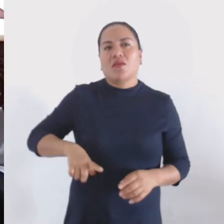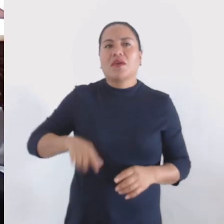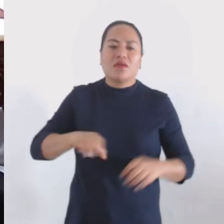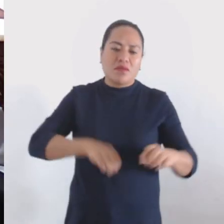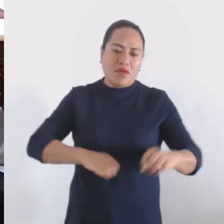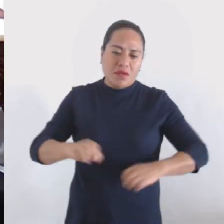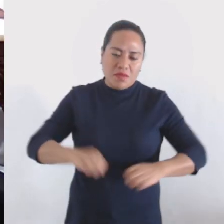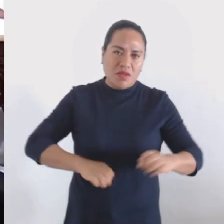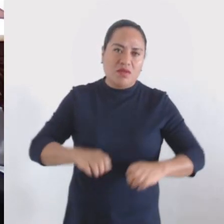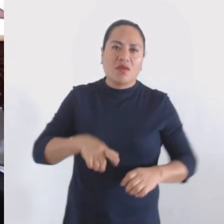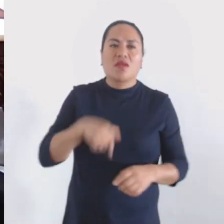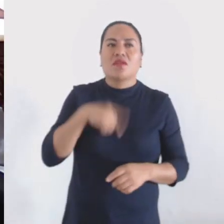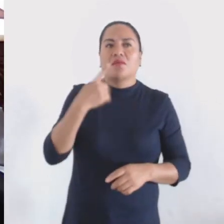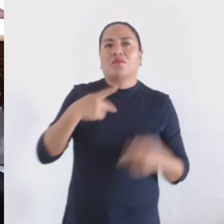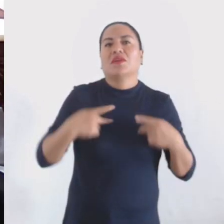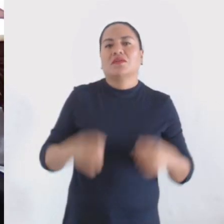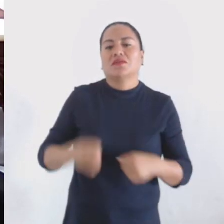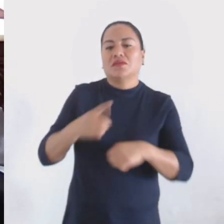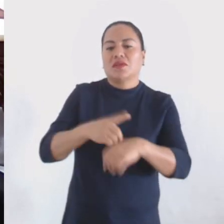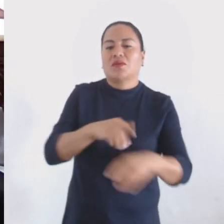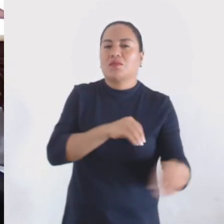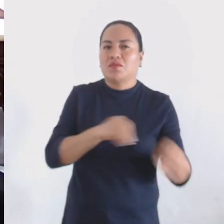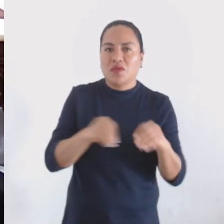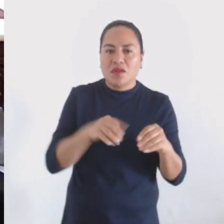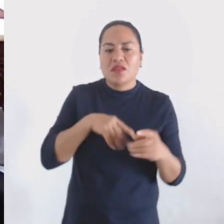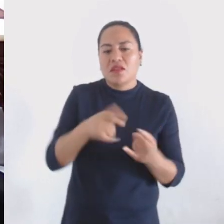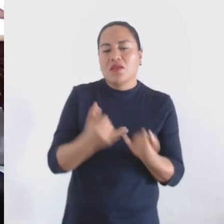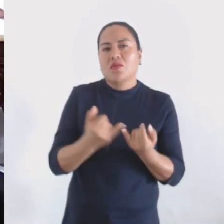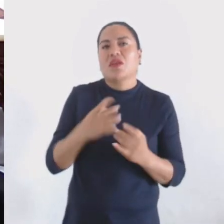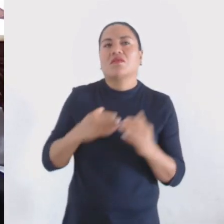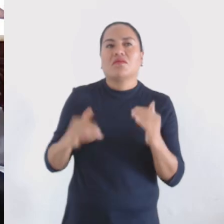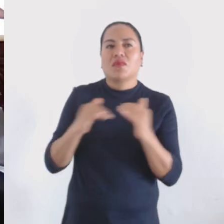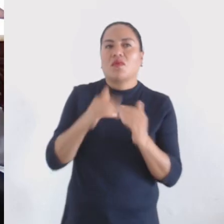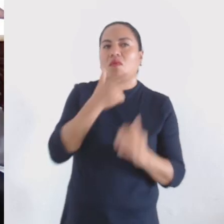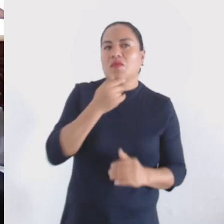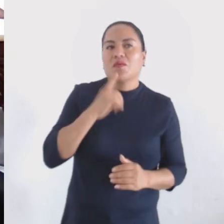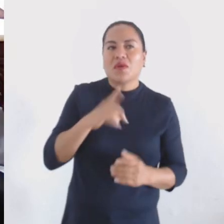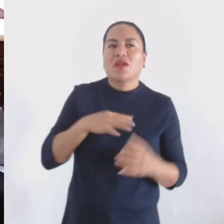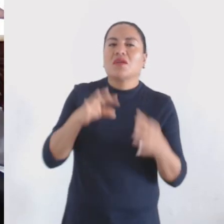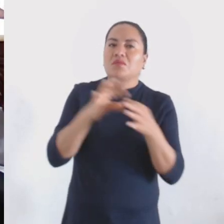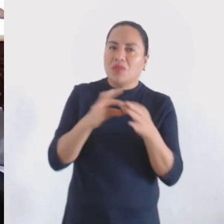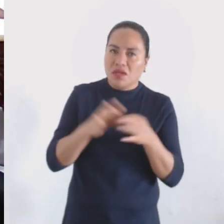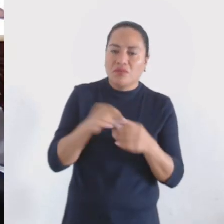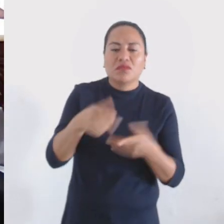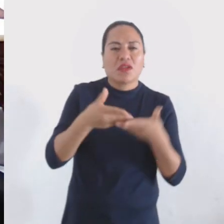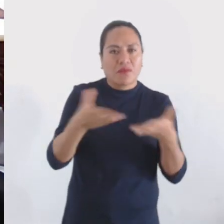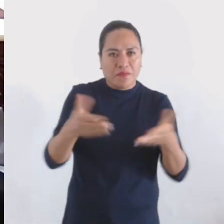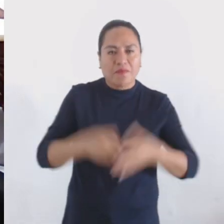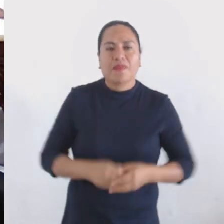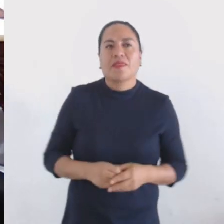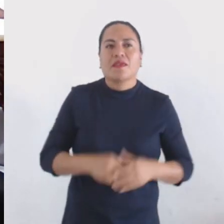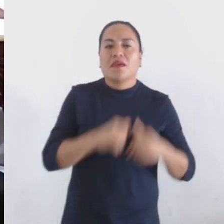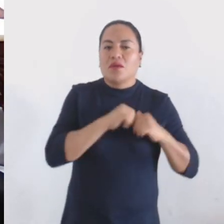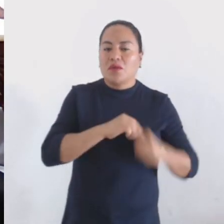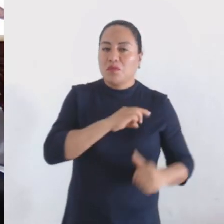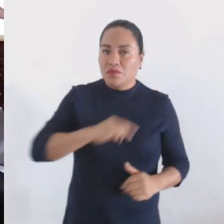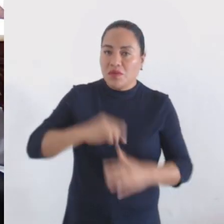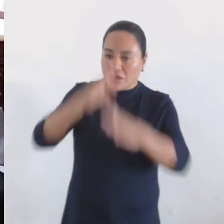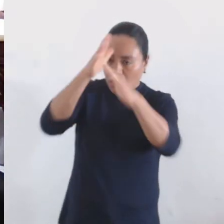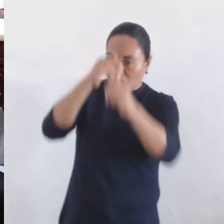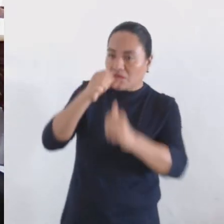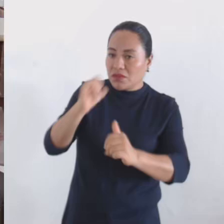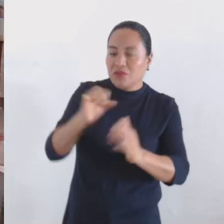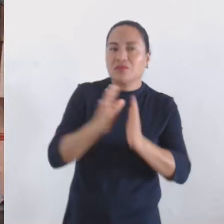Espectáculos, de Seguridad Ciudadana y Movilidad y de Igualdad de Género, con el que se acaba de dar cuenta. Quienes estén a favor de la